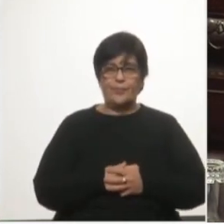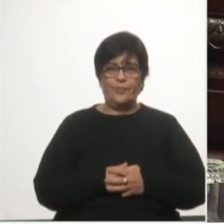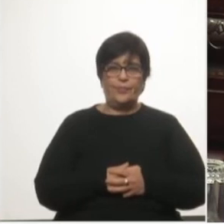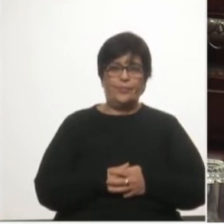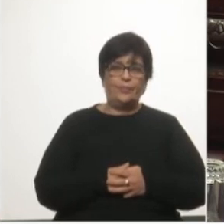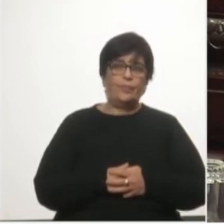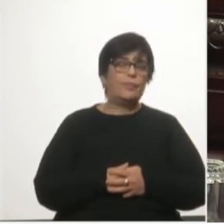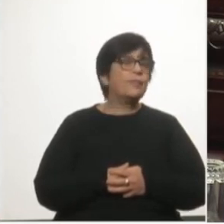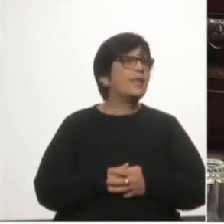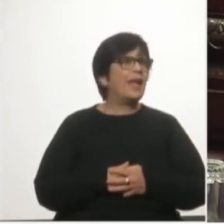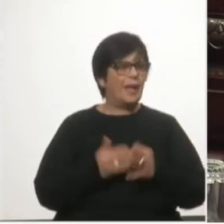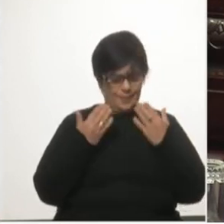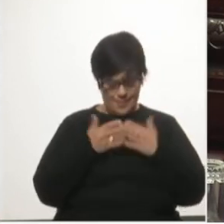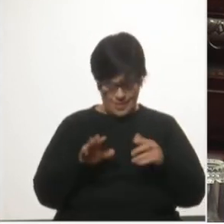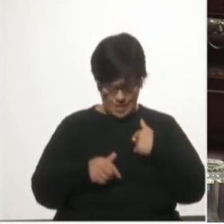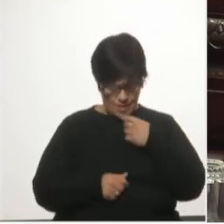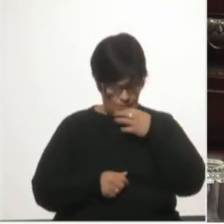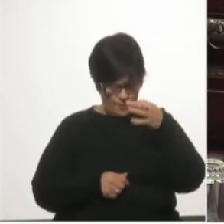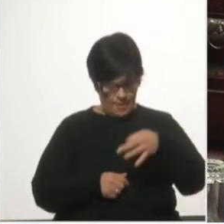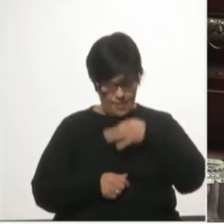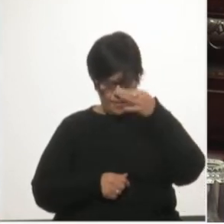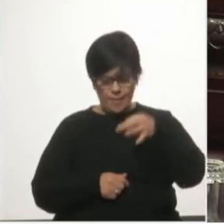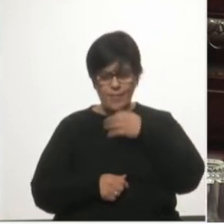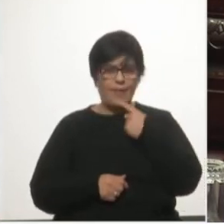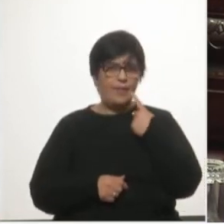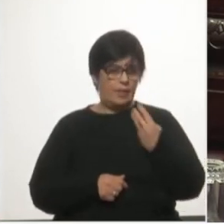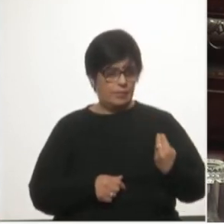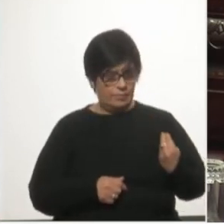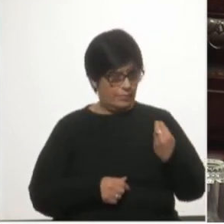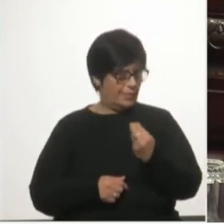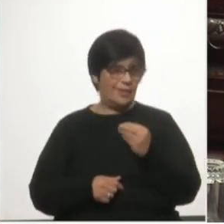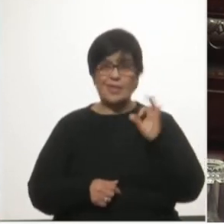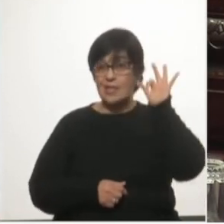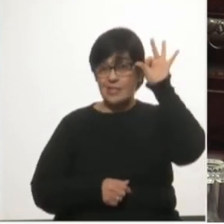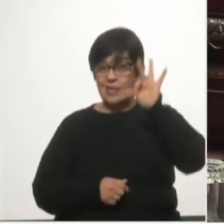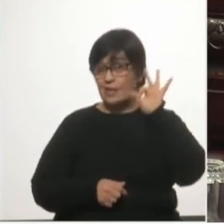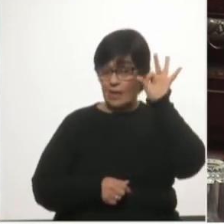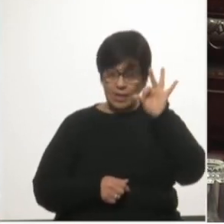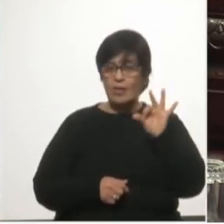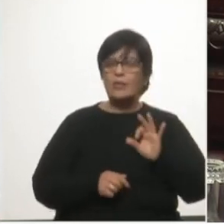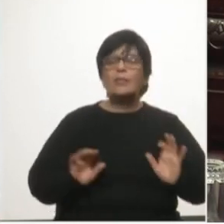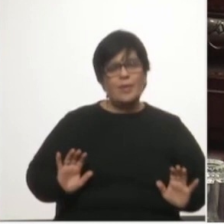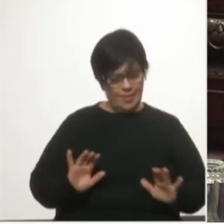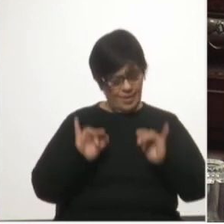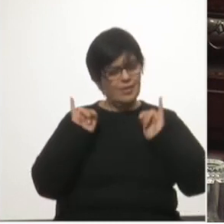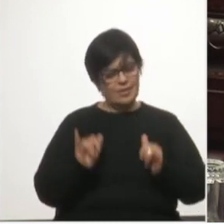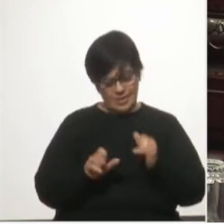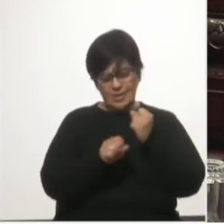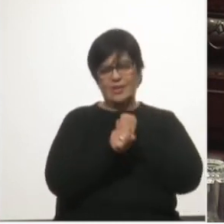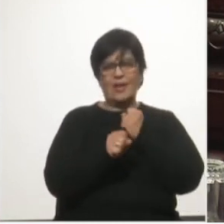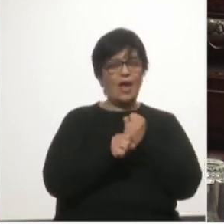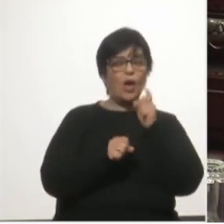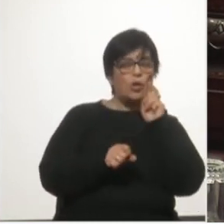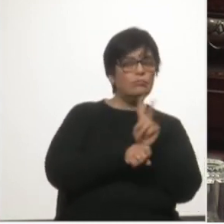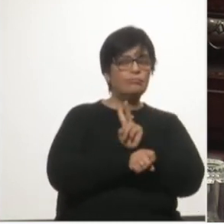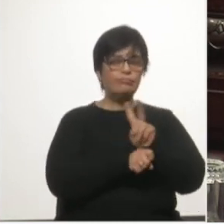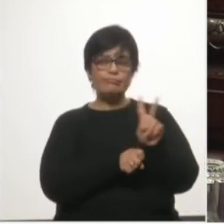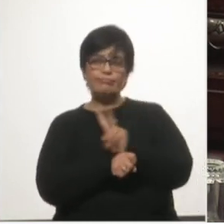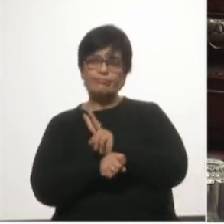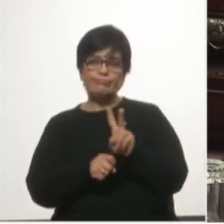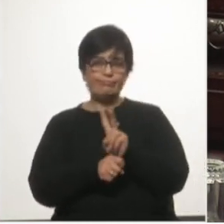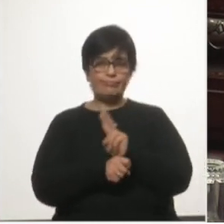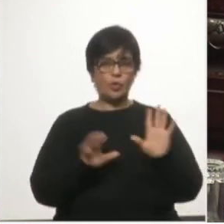decía al comienzo de mi exposición que al asumir como senador estaba preparado para hacer mi tarea de contralor como